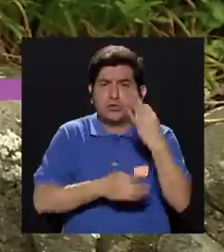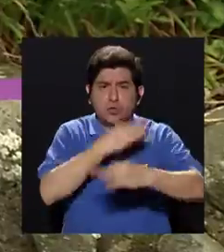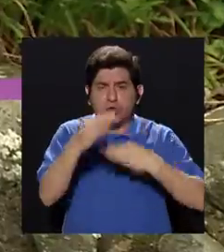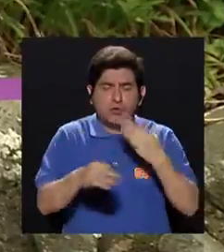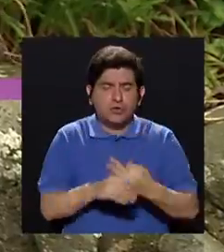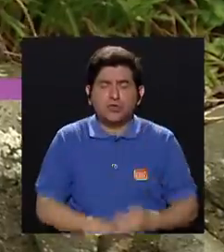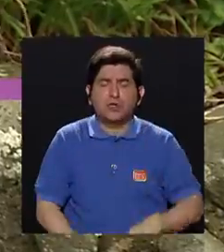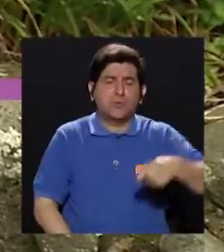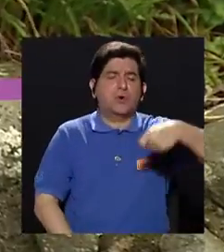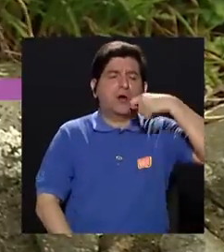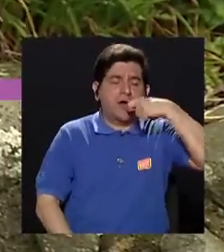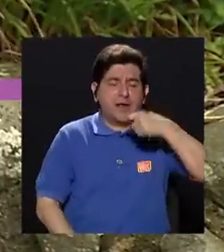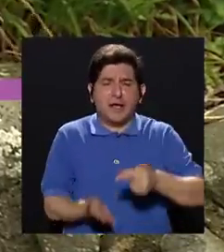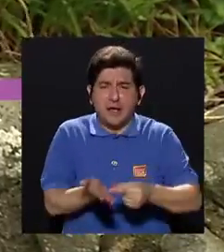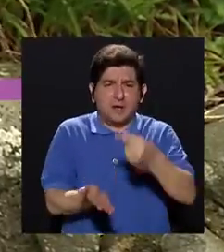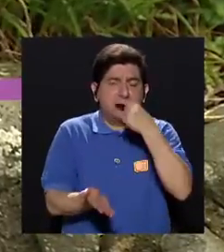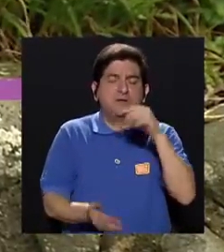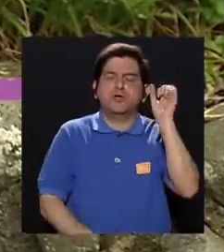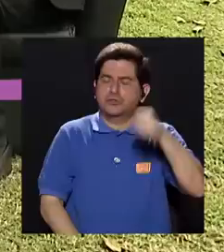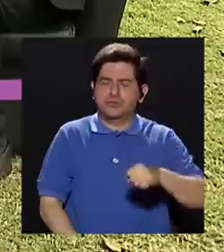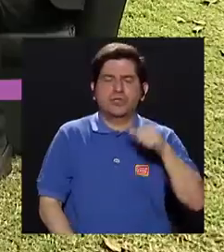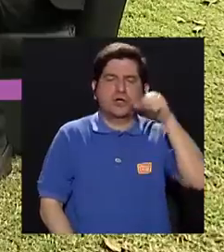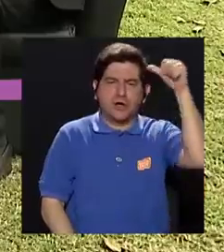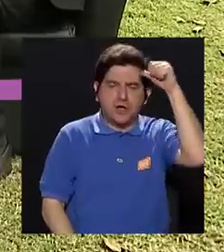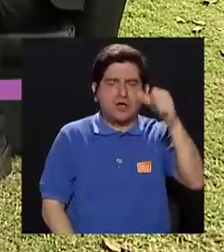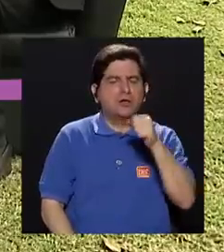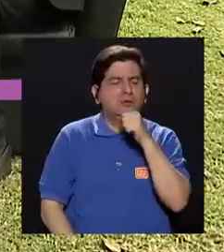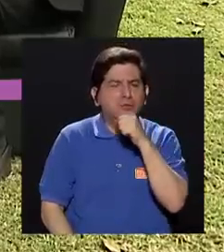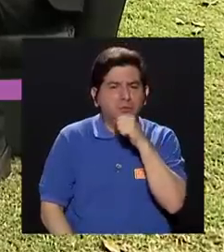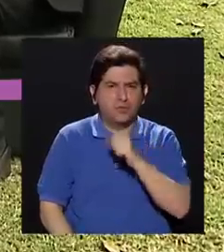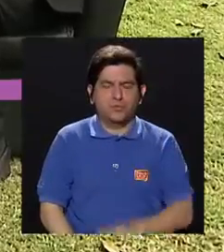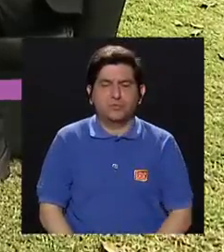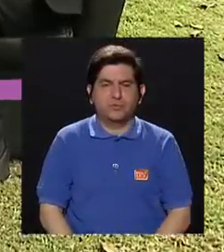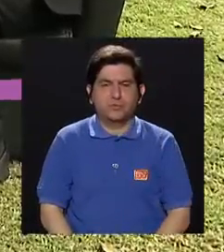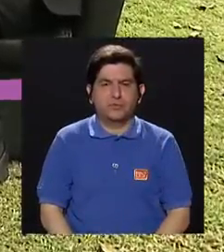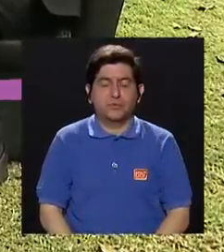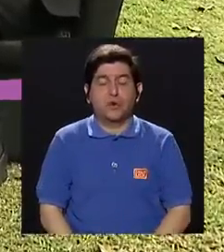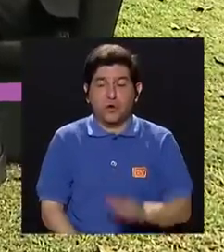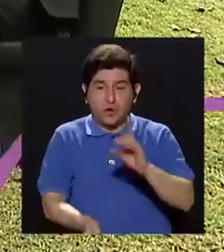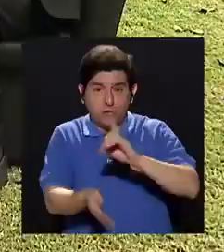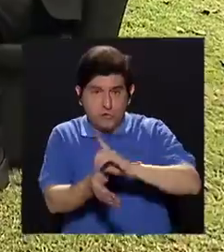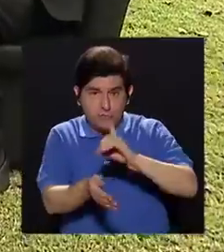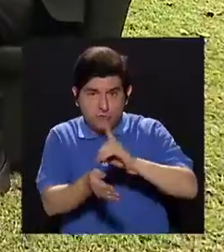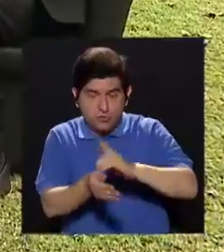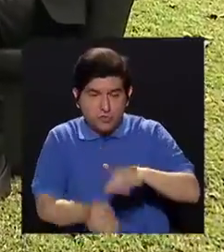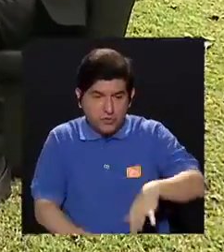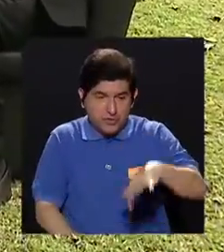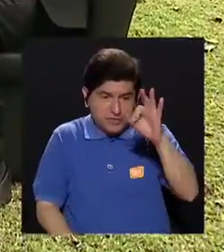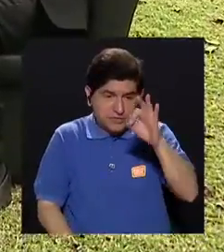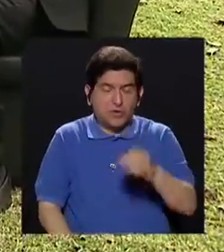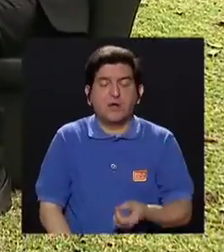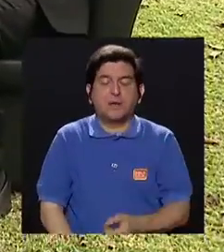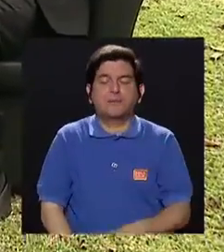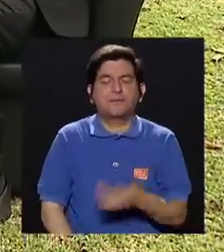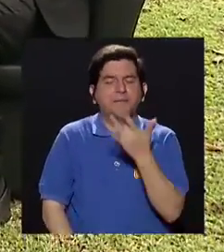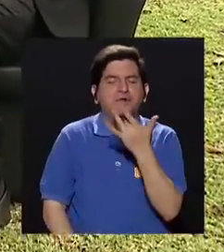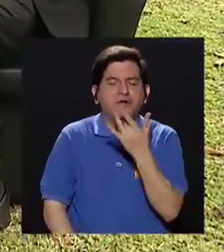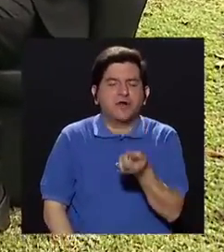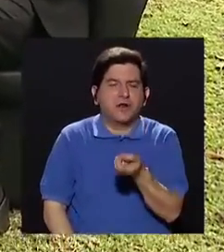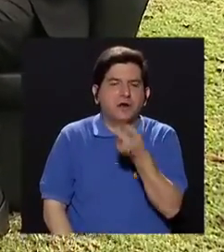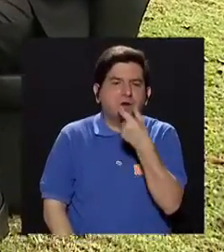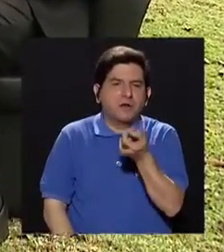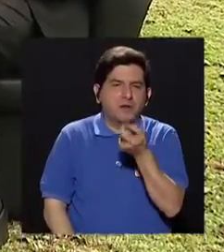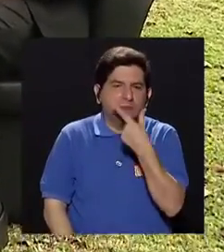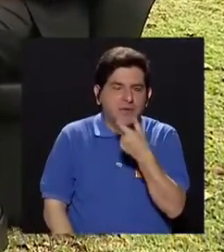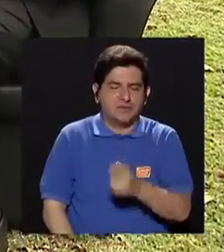o cualquier tipo de medicamentos, jarabes, pastillas? Sí, en general el adulto mayor o los médicos en general suelen elegir más la vía